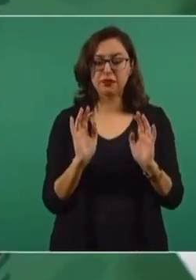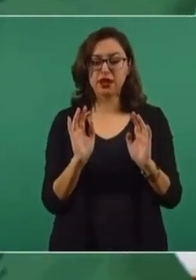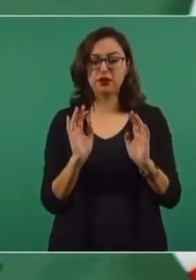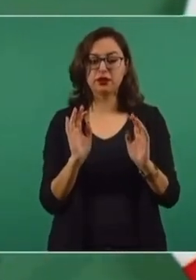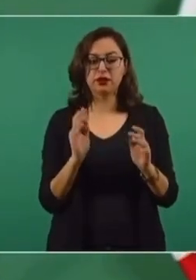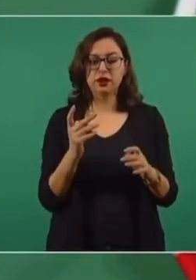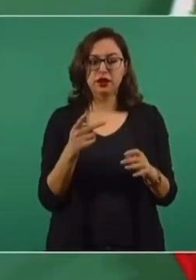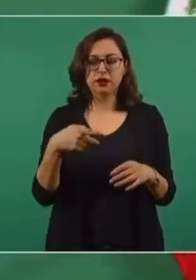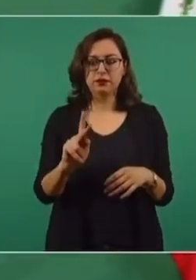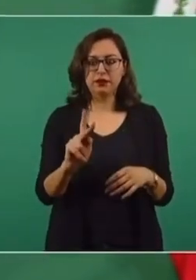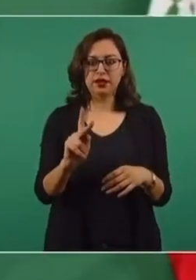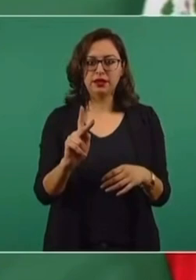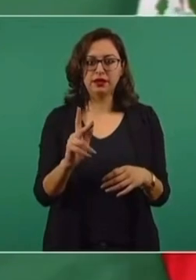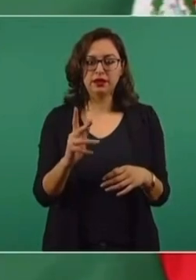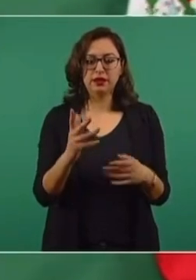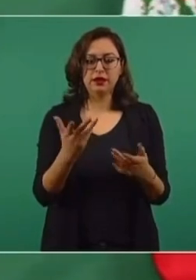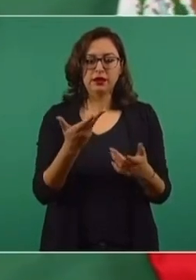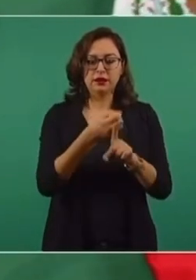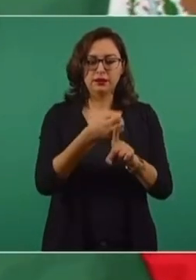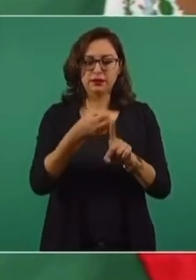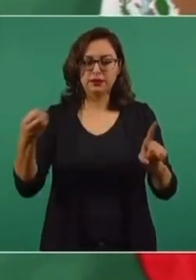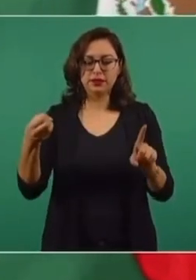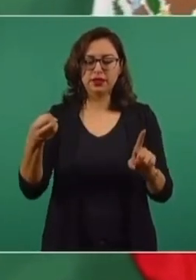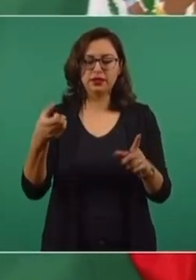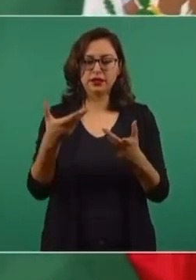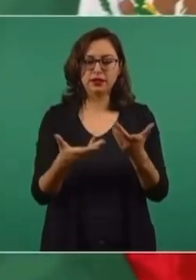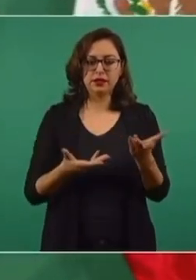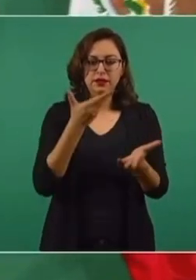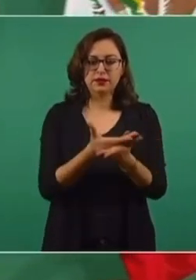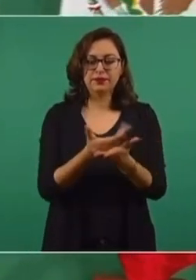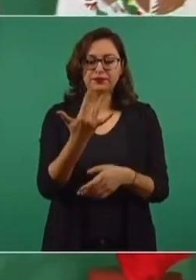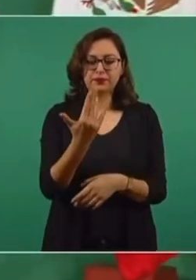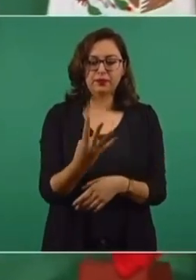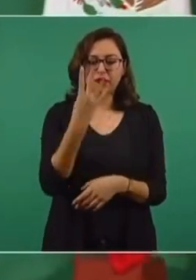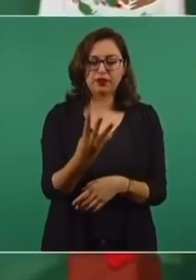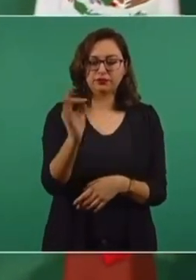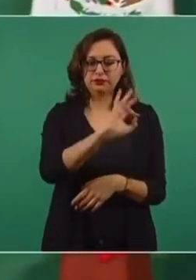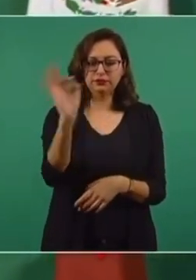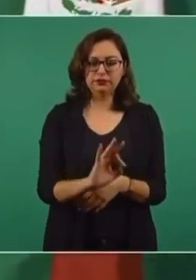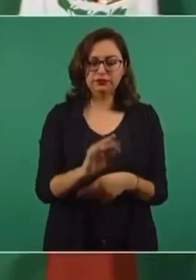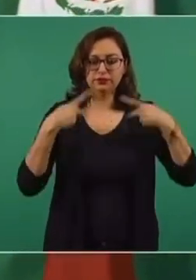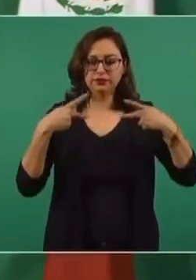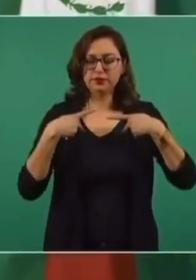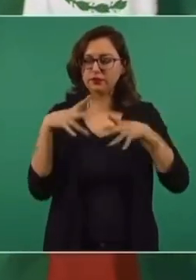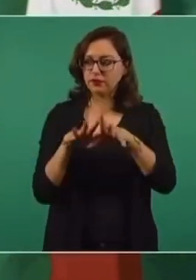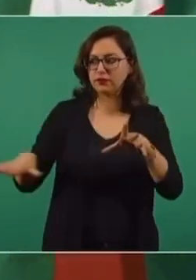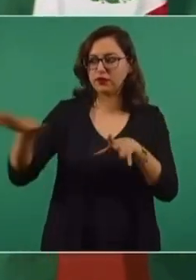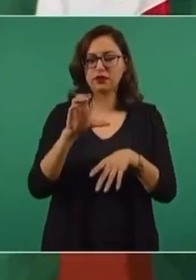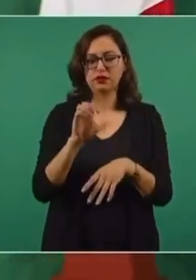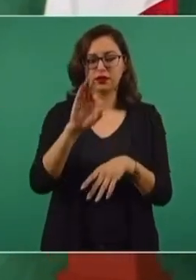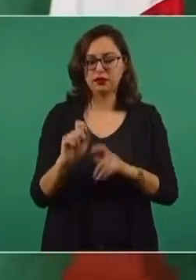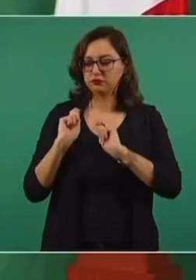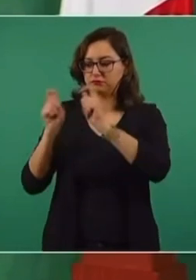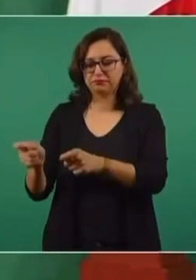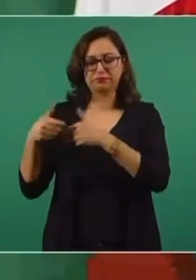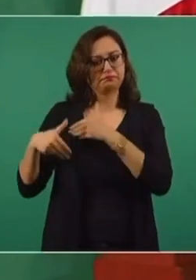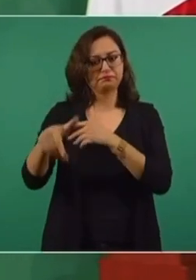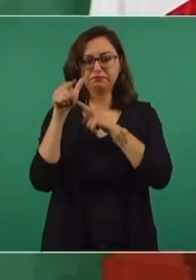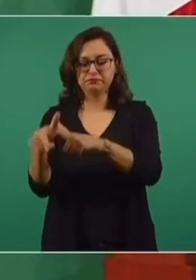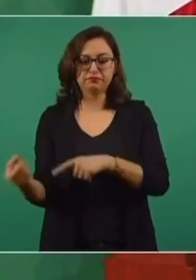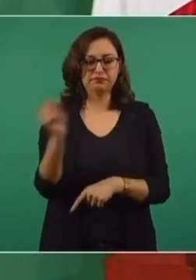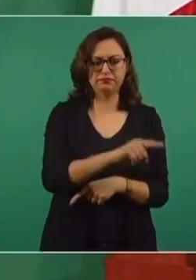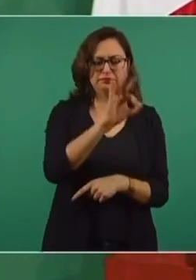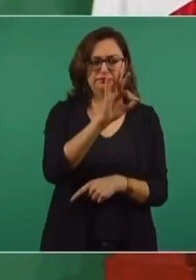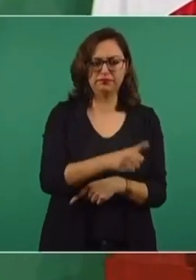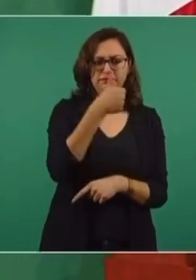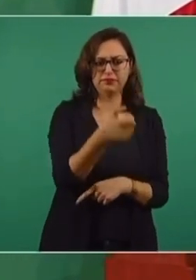Pero vamos a poner orden para que el 54% del mercado corresponda a la Comisión Federal de Electricidad. Y